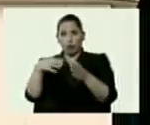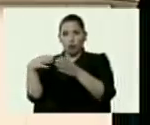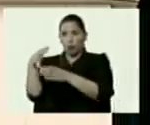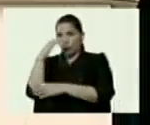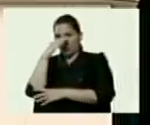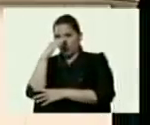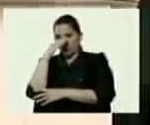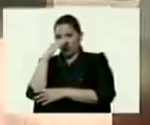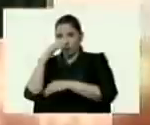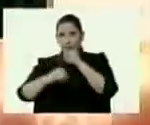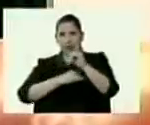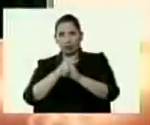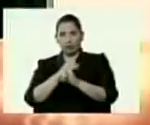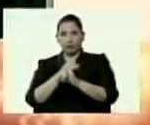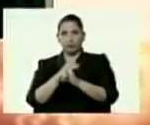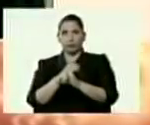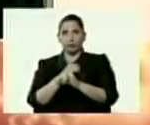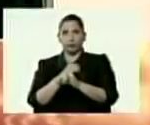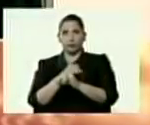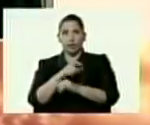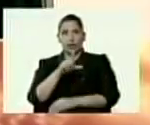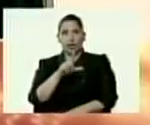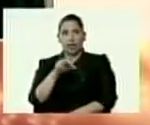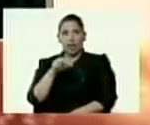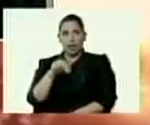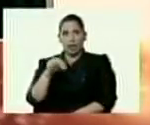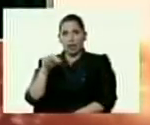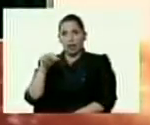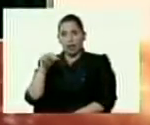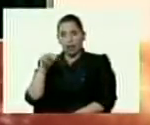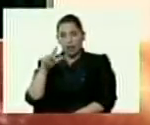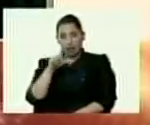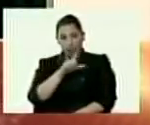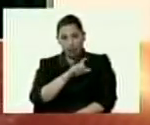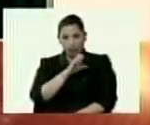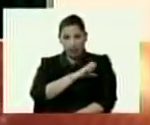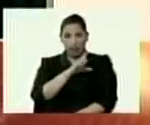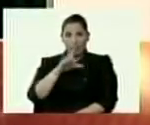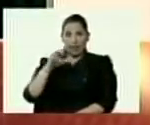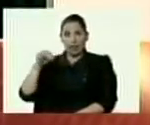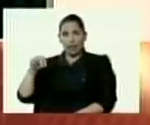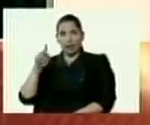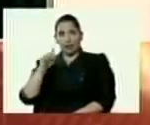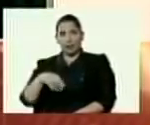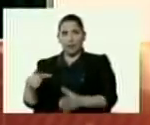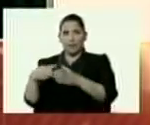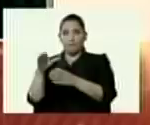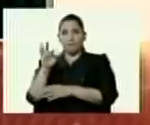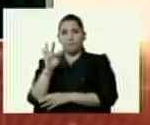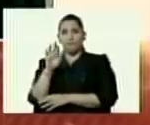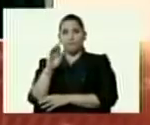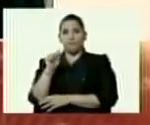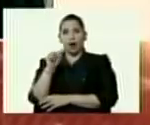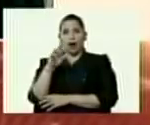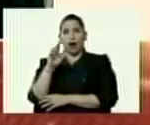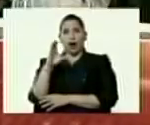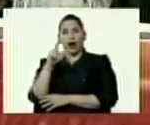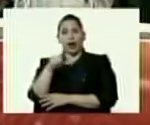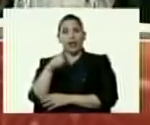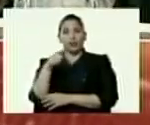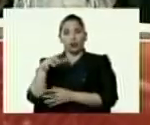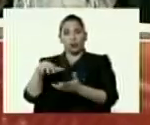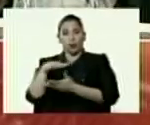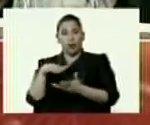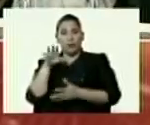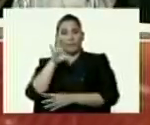internacionales al ELN y a la disidencia de las FARC. Que una nación los patrocine constituye un delito para ese país.